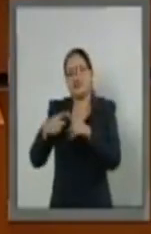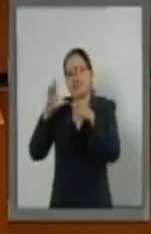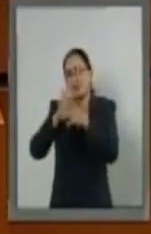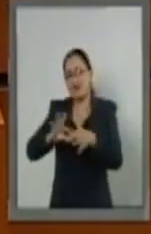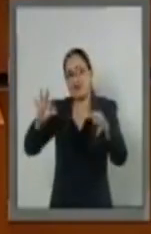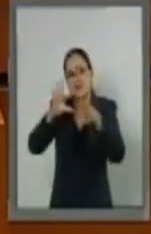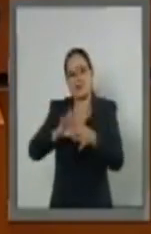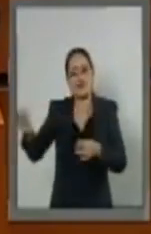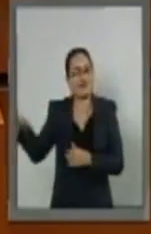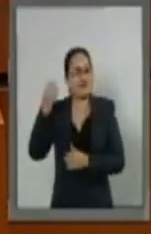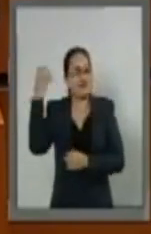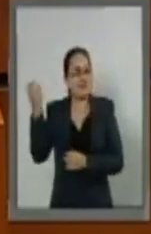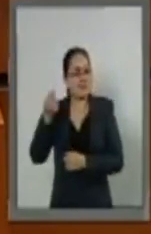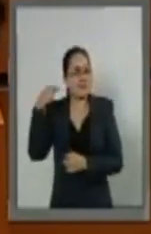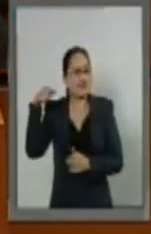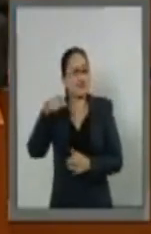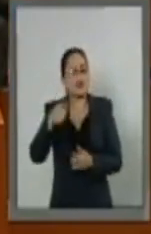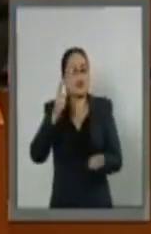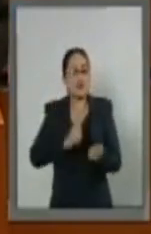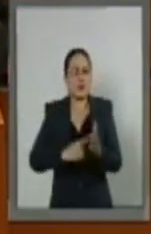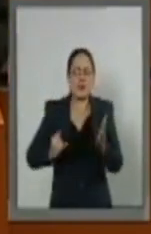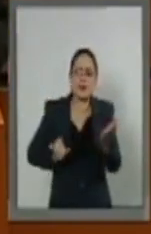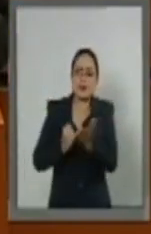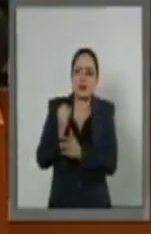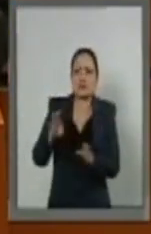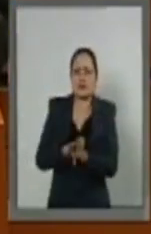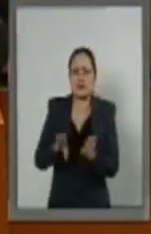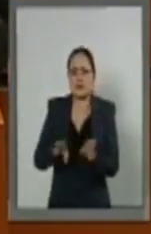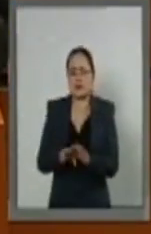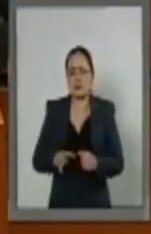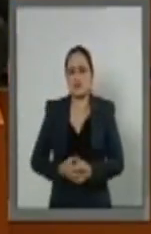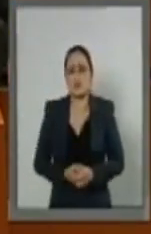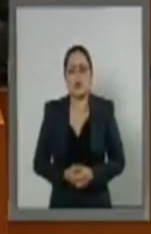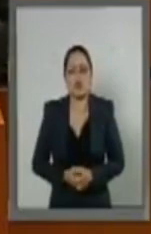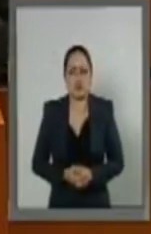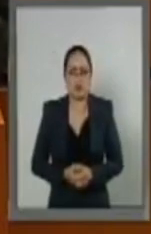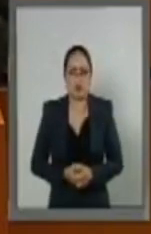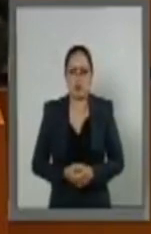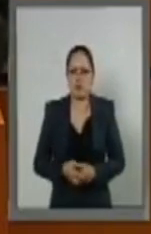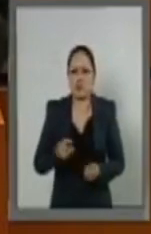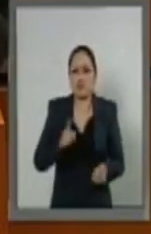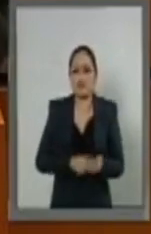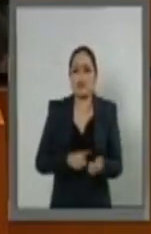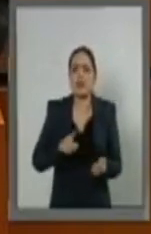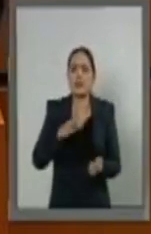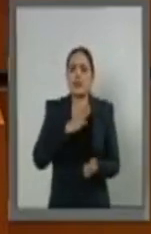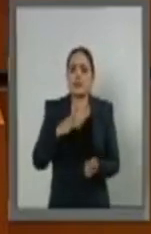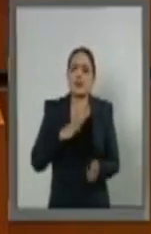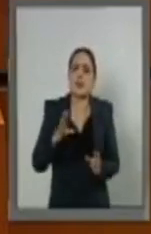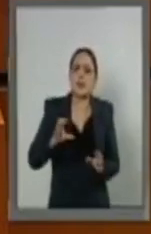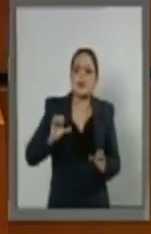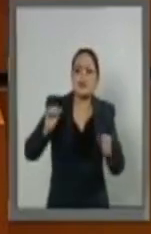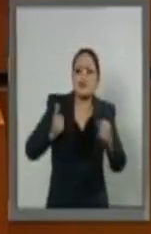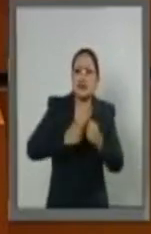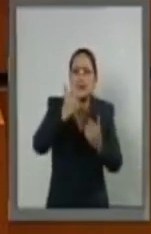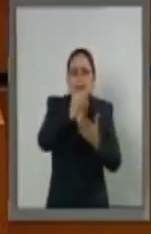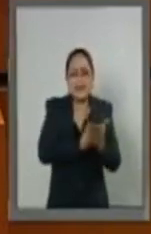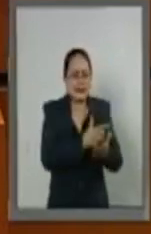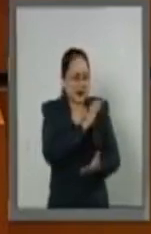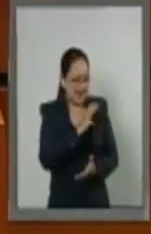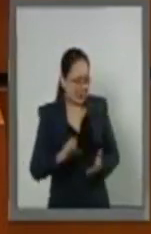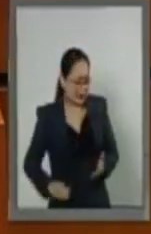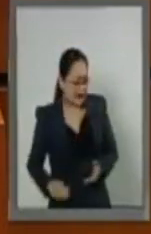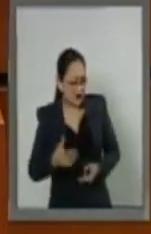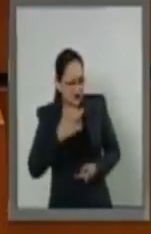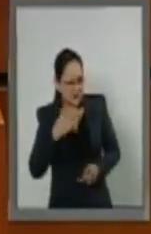ahí se va a decidir un grupo o una lista de candidatos que